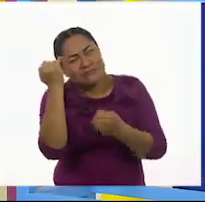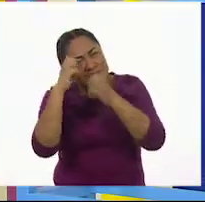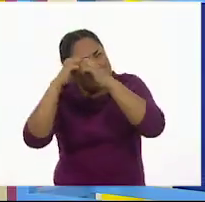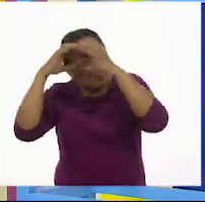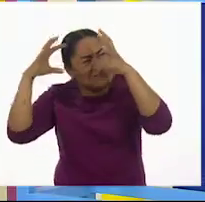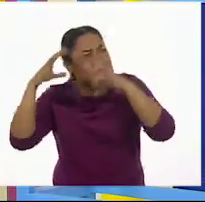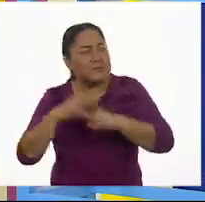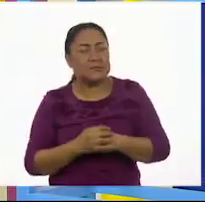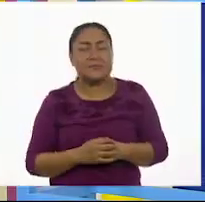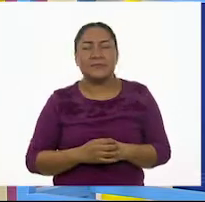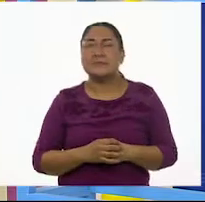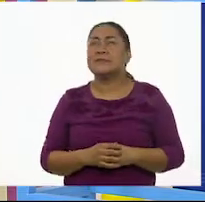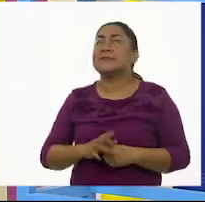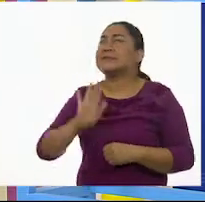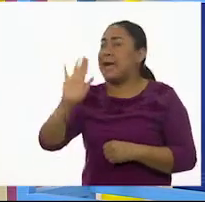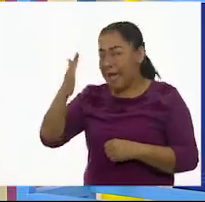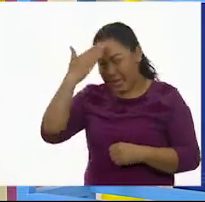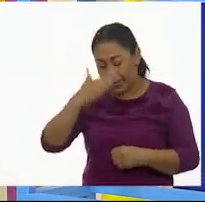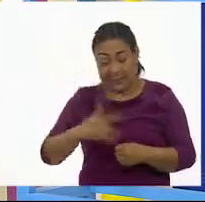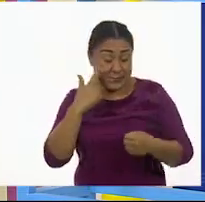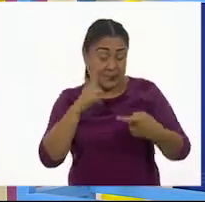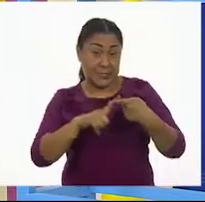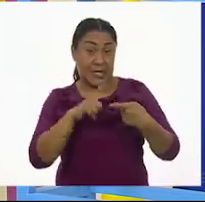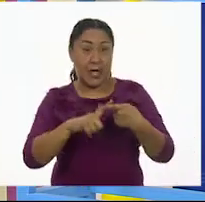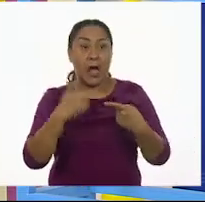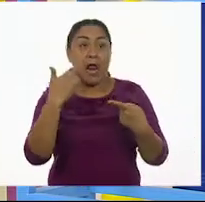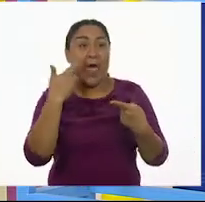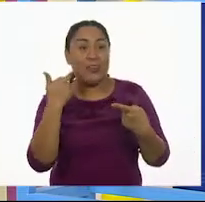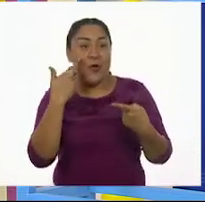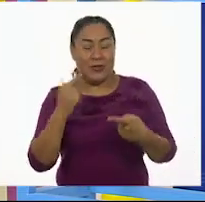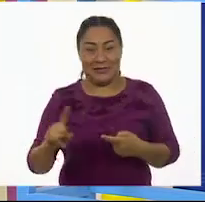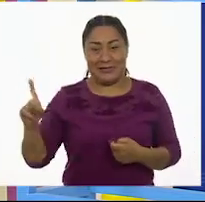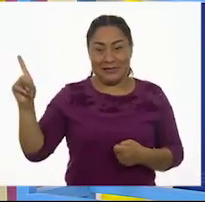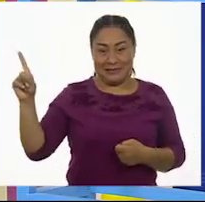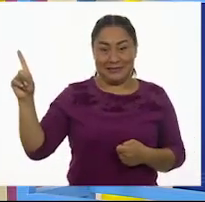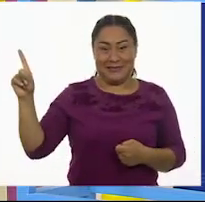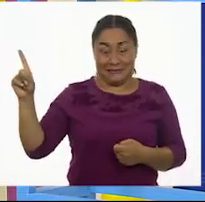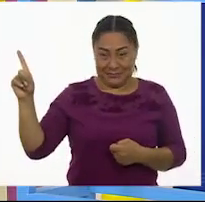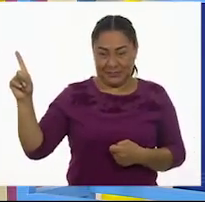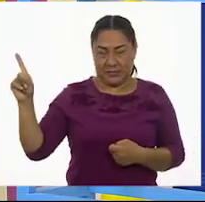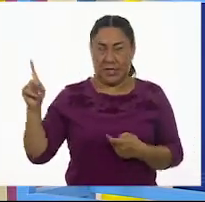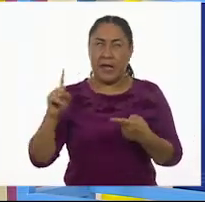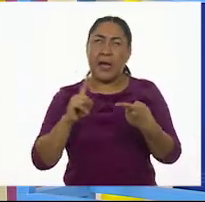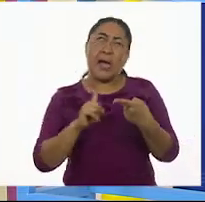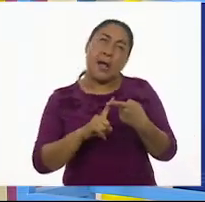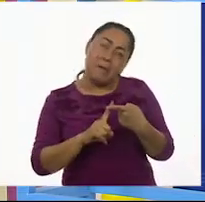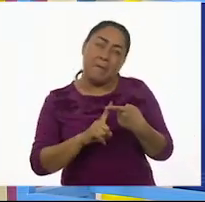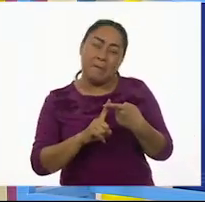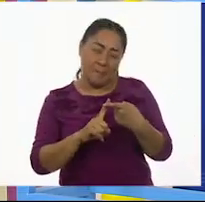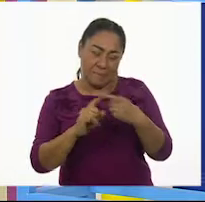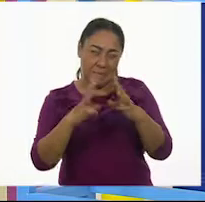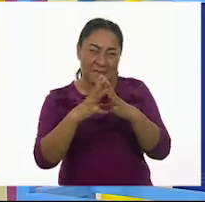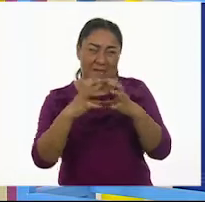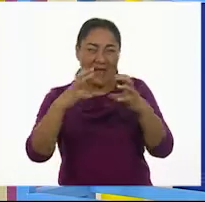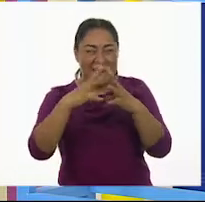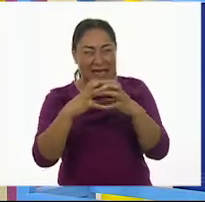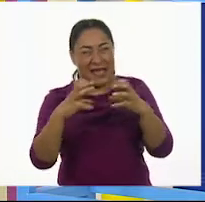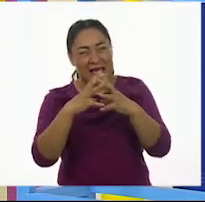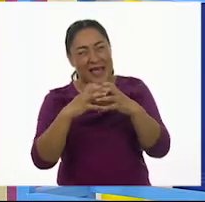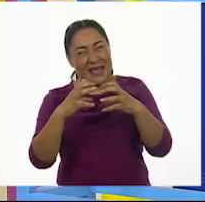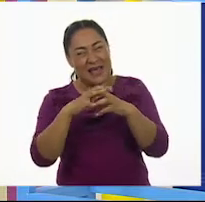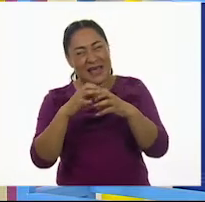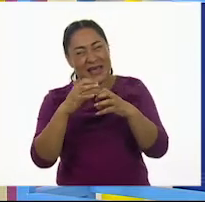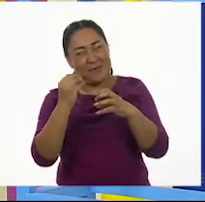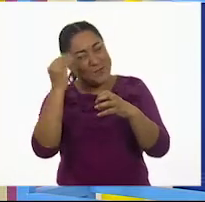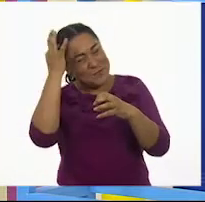Ya sé. A ver, ratón, como este que tengo aquí, es una bola de pelos muy rápida